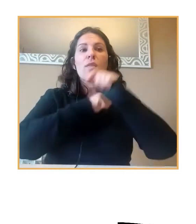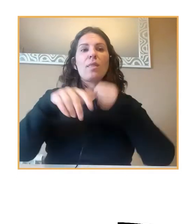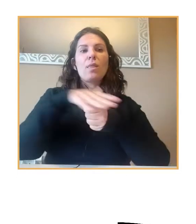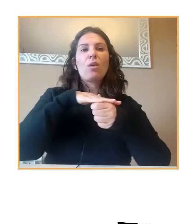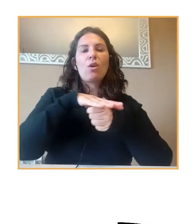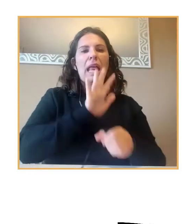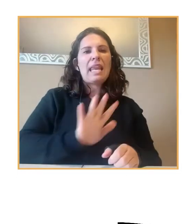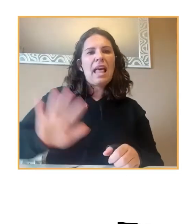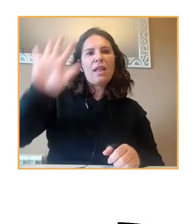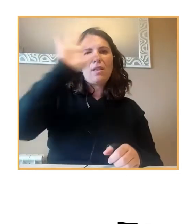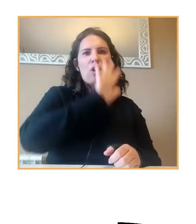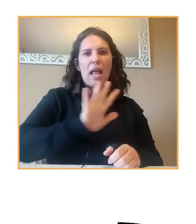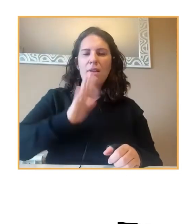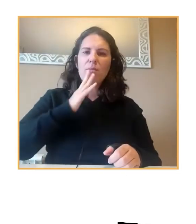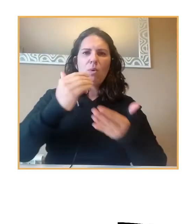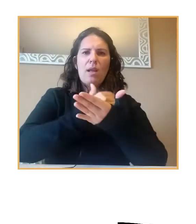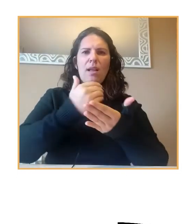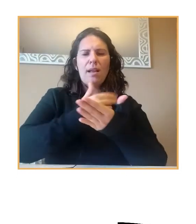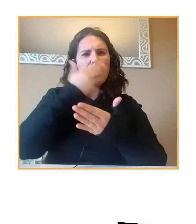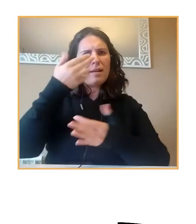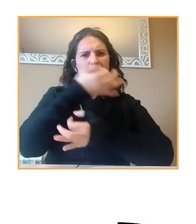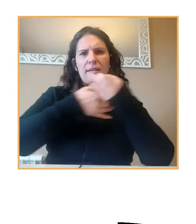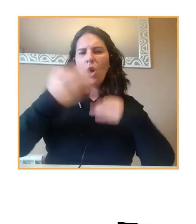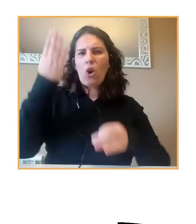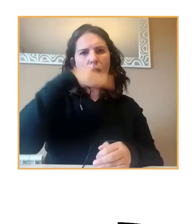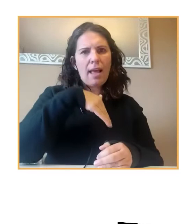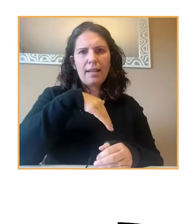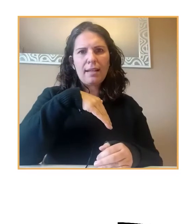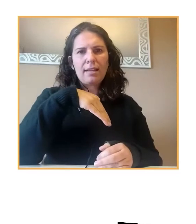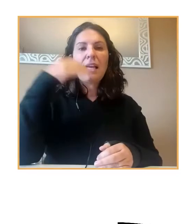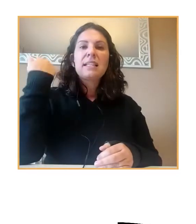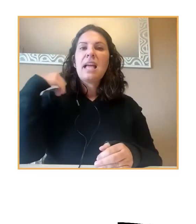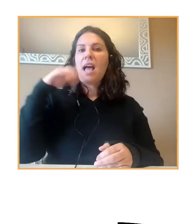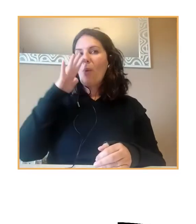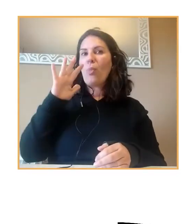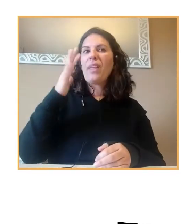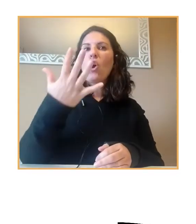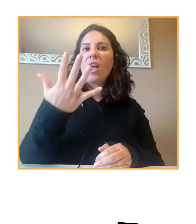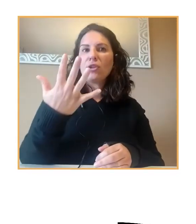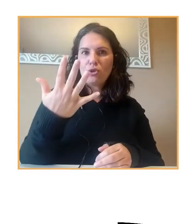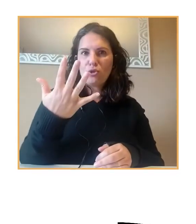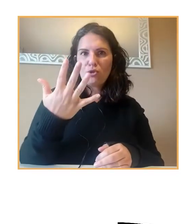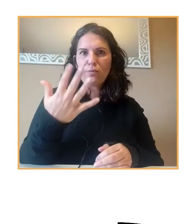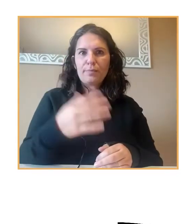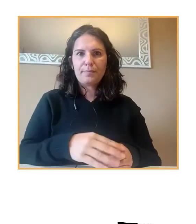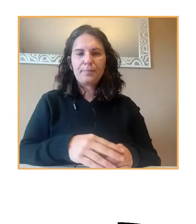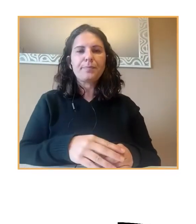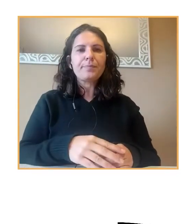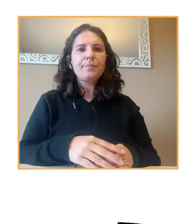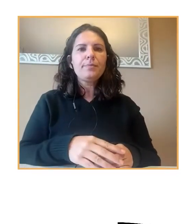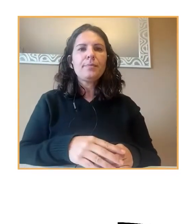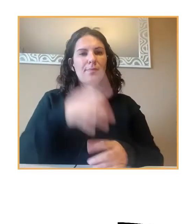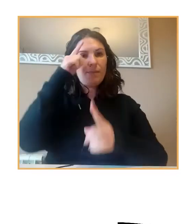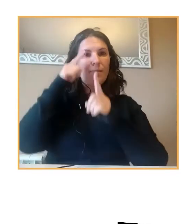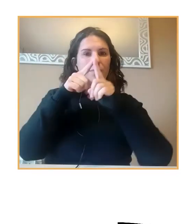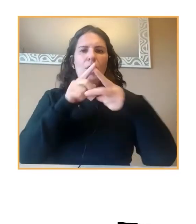sin ánimo de lucro y que lleva cinco años funcionando como tal los objetivos que tiene esta asociación es